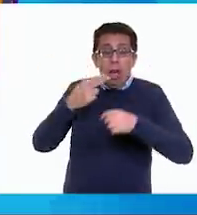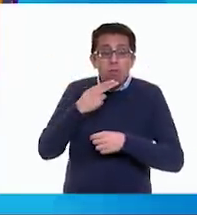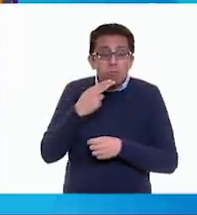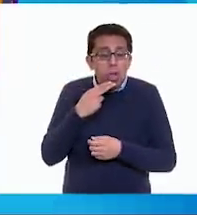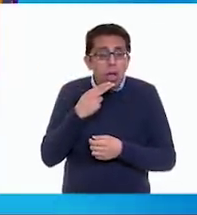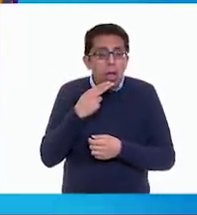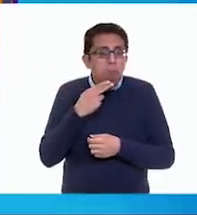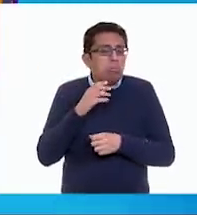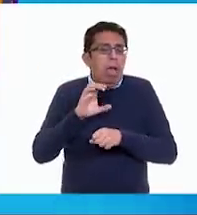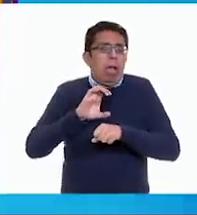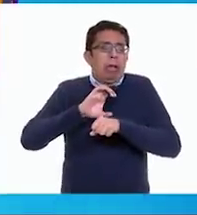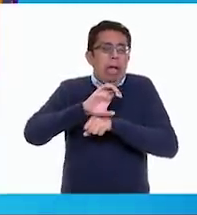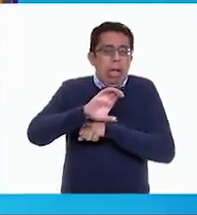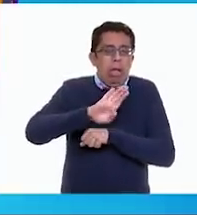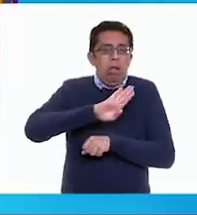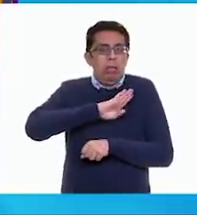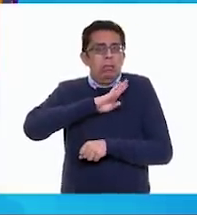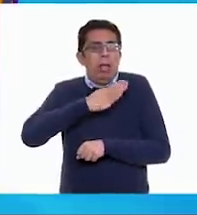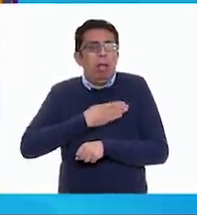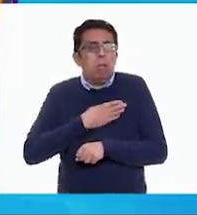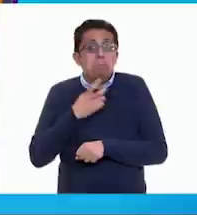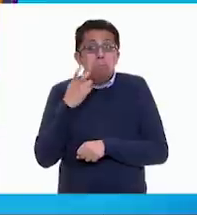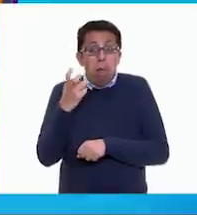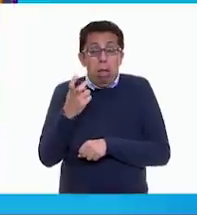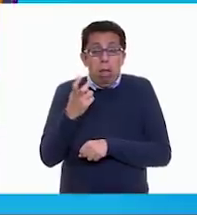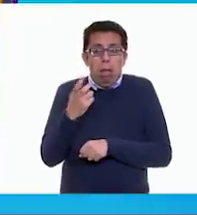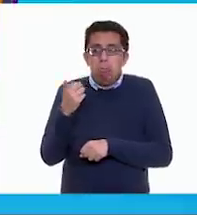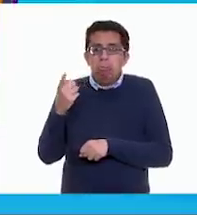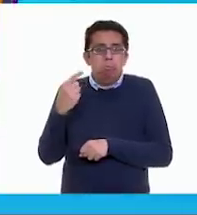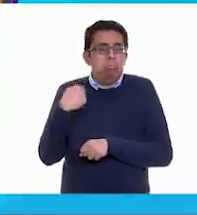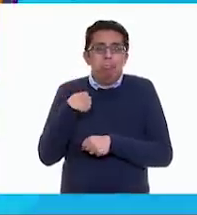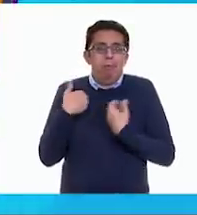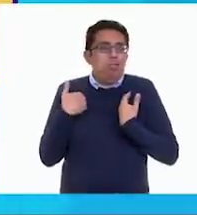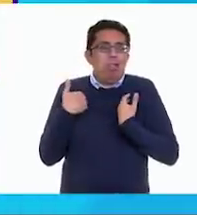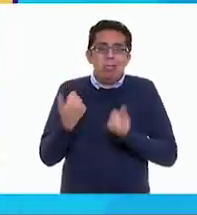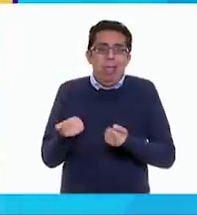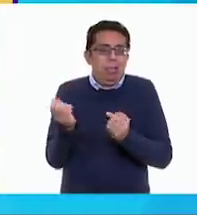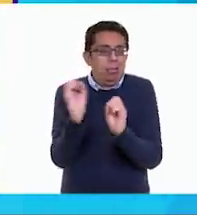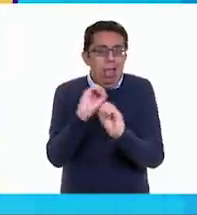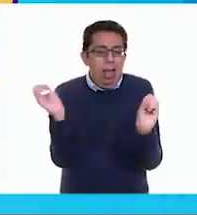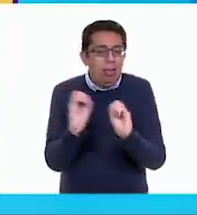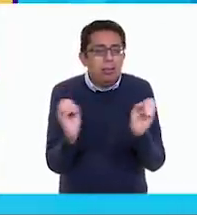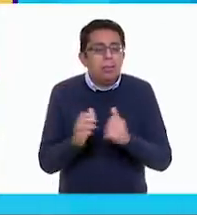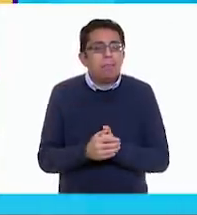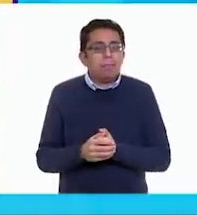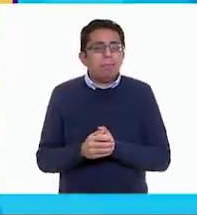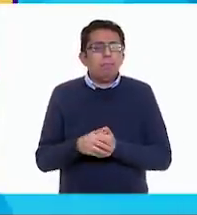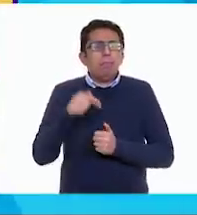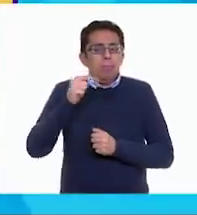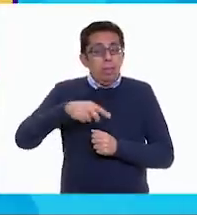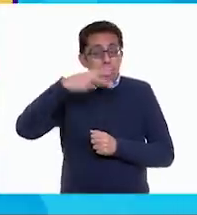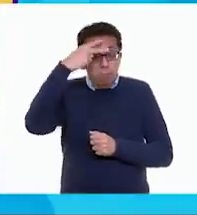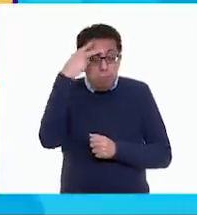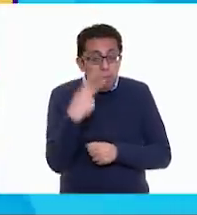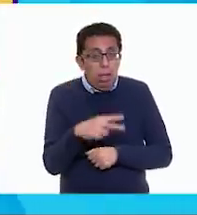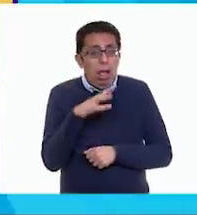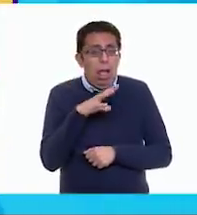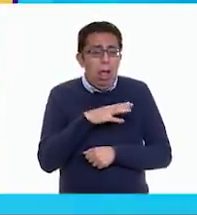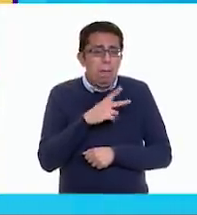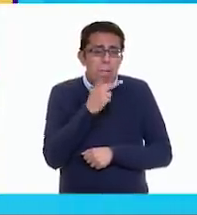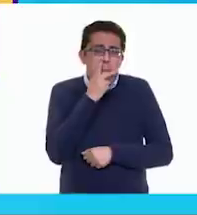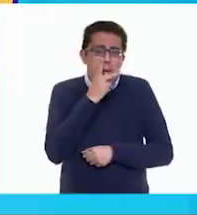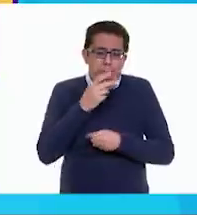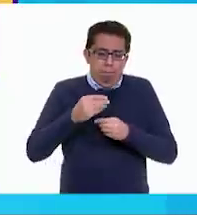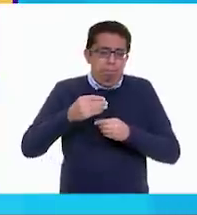como en Colombia o en España, seguro no nos van a entender nada. La verdad es que en México tenemos un montón de